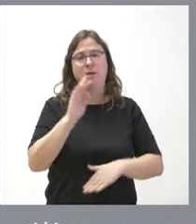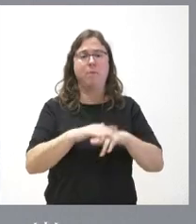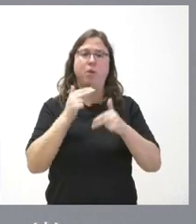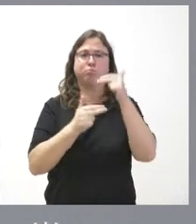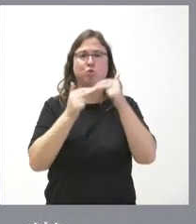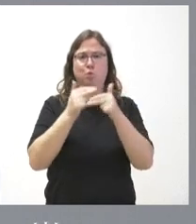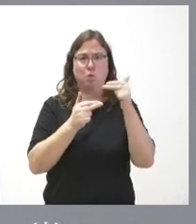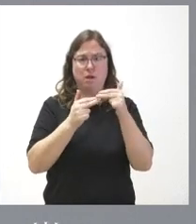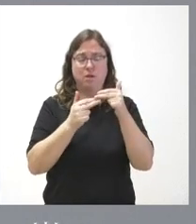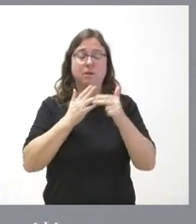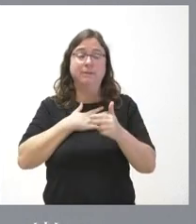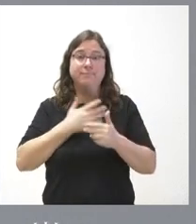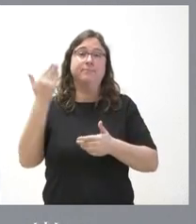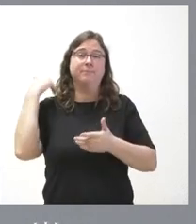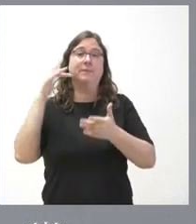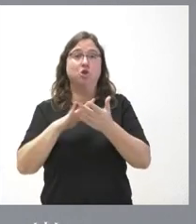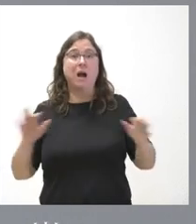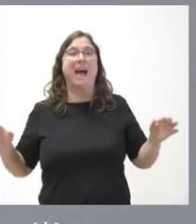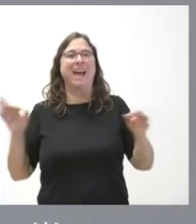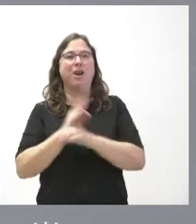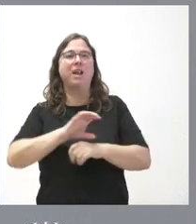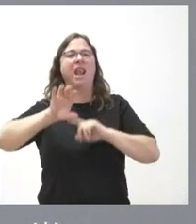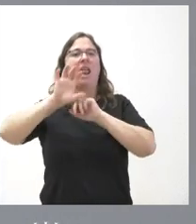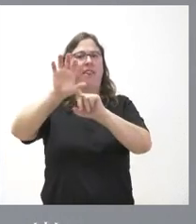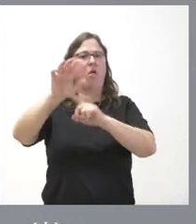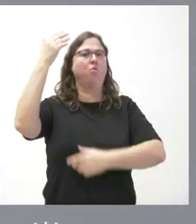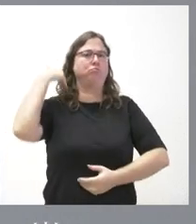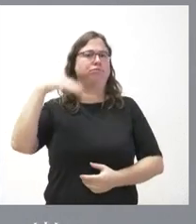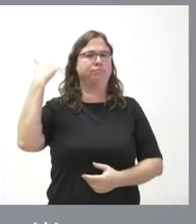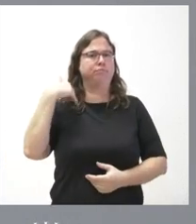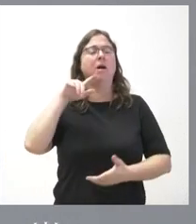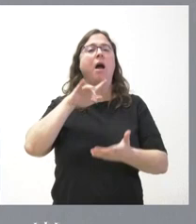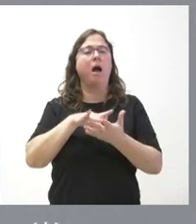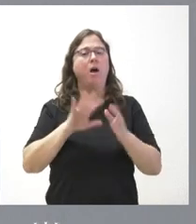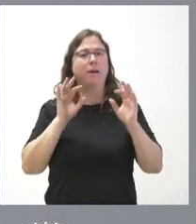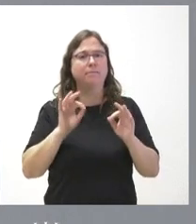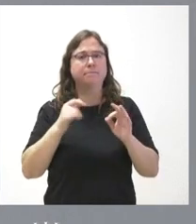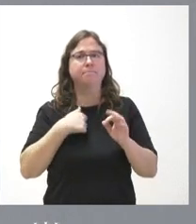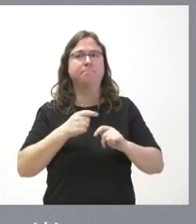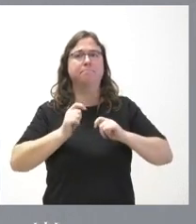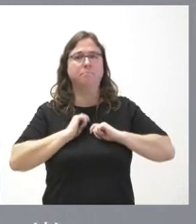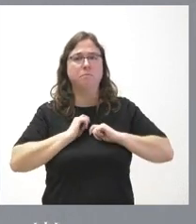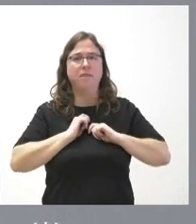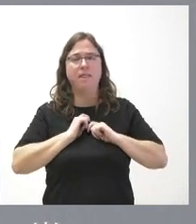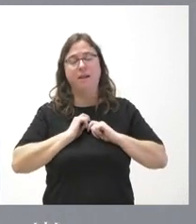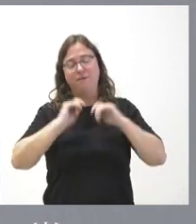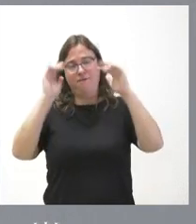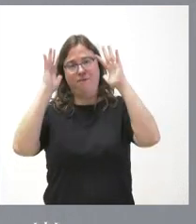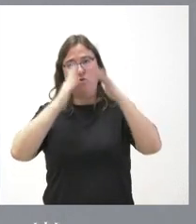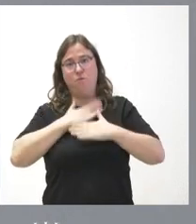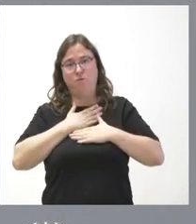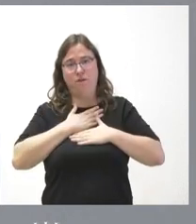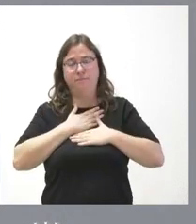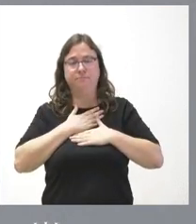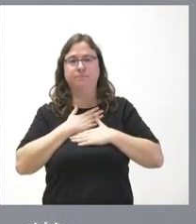desde nuestros errores como nación y por tanto esta es lo que nos lleva a esta filosofía naturalmente hemos